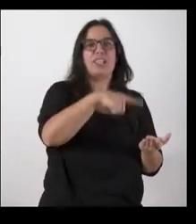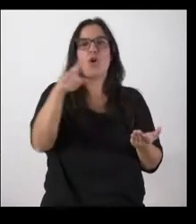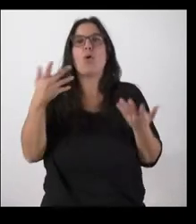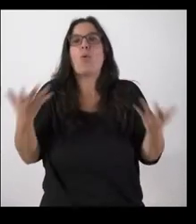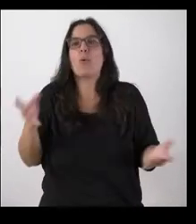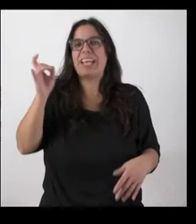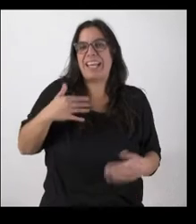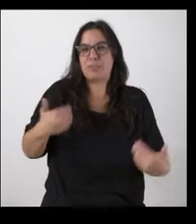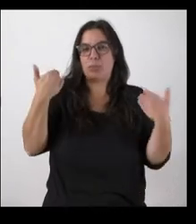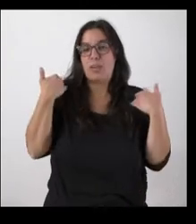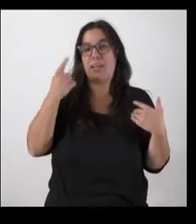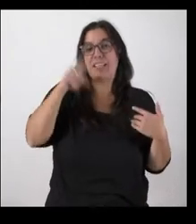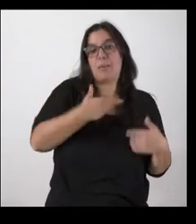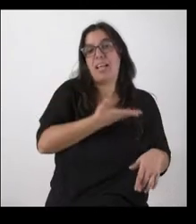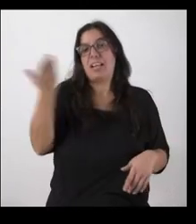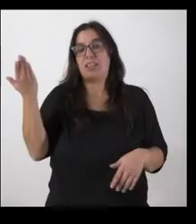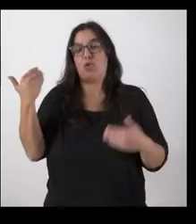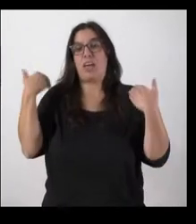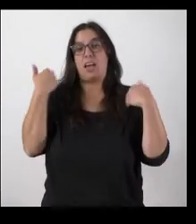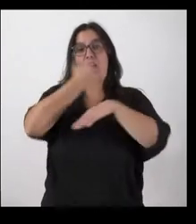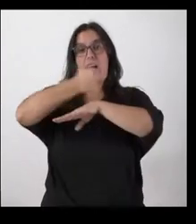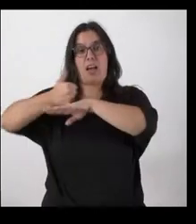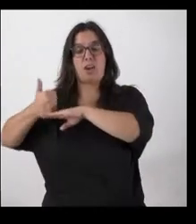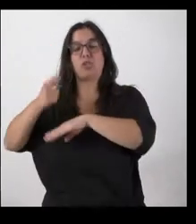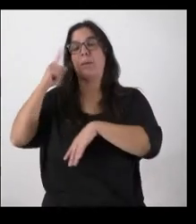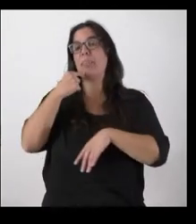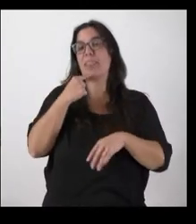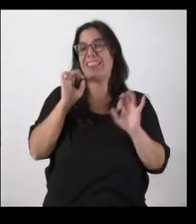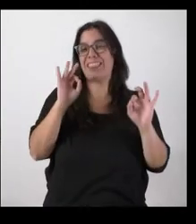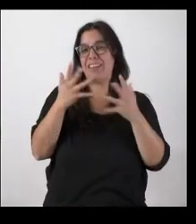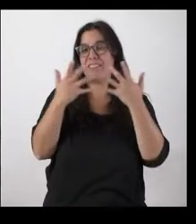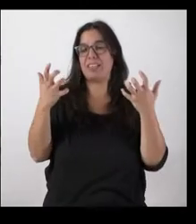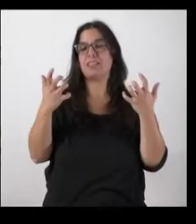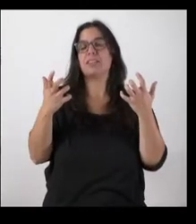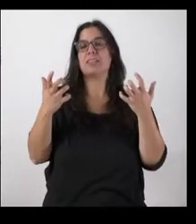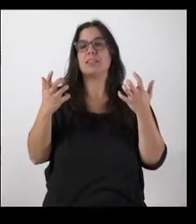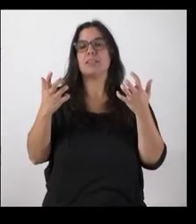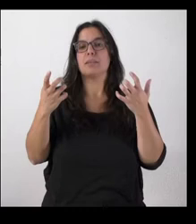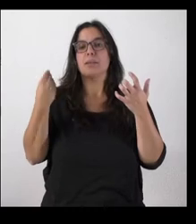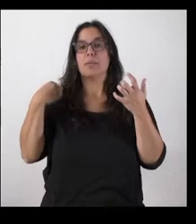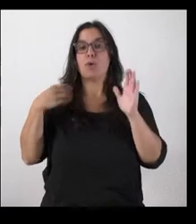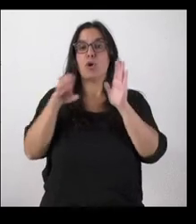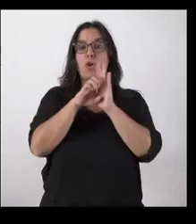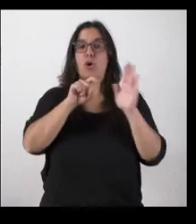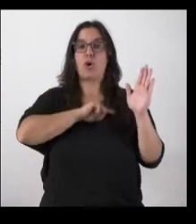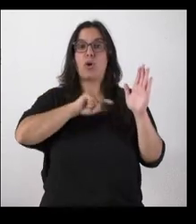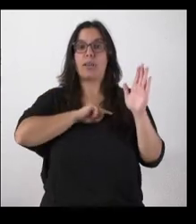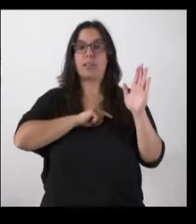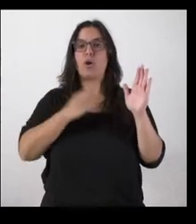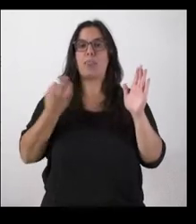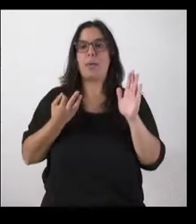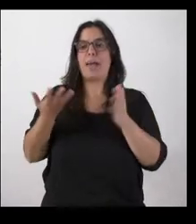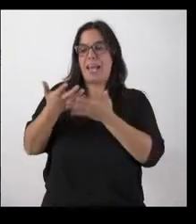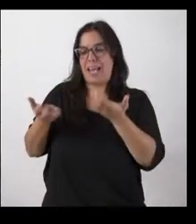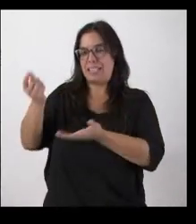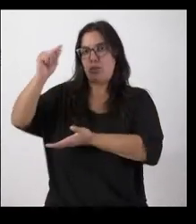también el resto de cargos. Por ejemplo, también se especifica que la adhesión a este código se haga a través de un documento escrito, no sé cómo